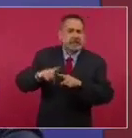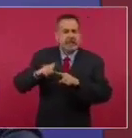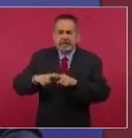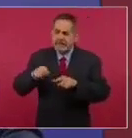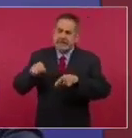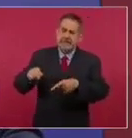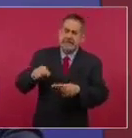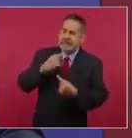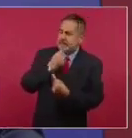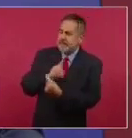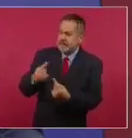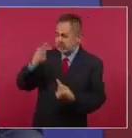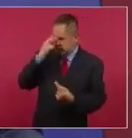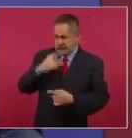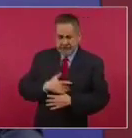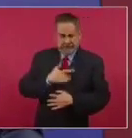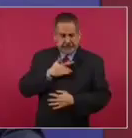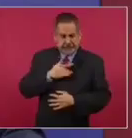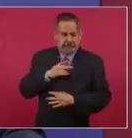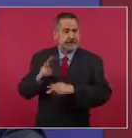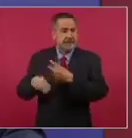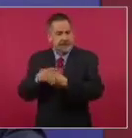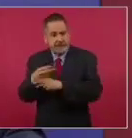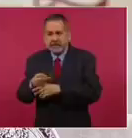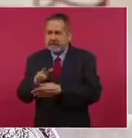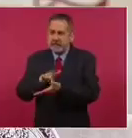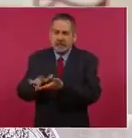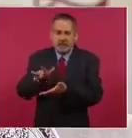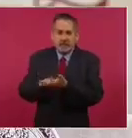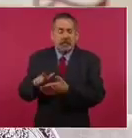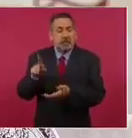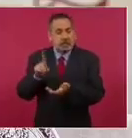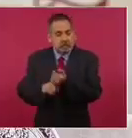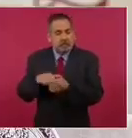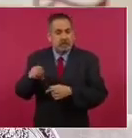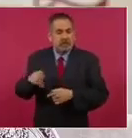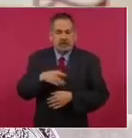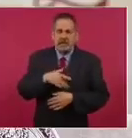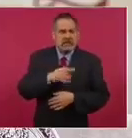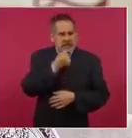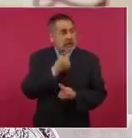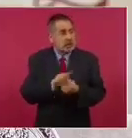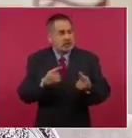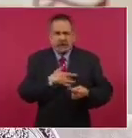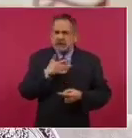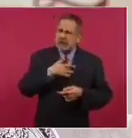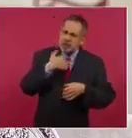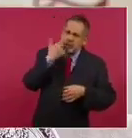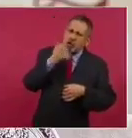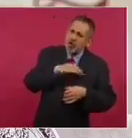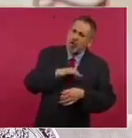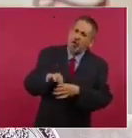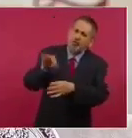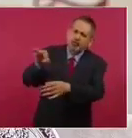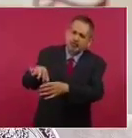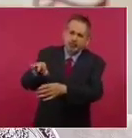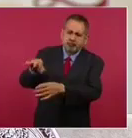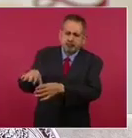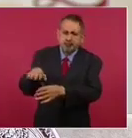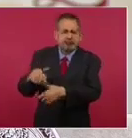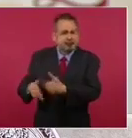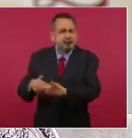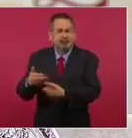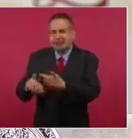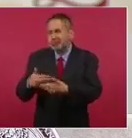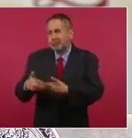quienes desde el primer día han sido los grandes, grandes donadores de este proyecto. Por eso,